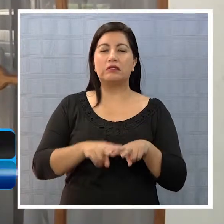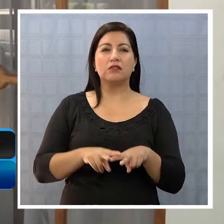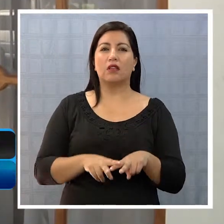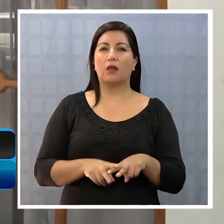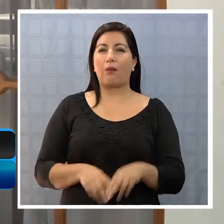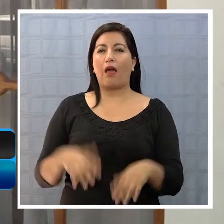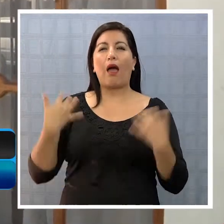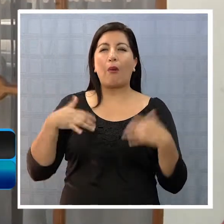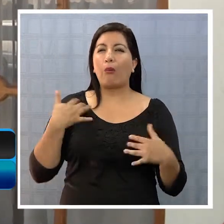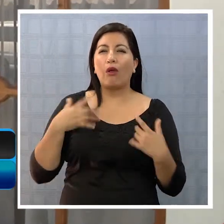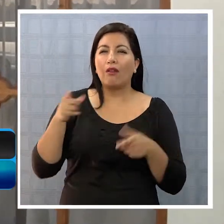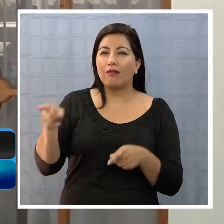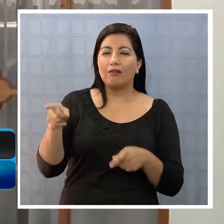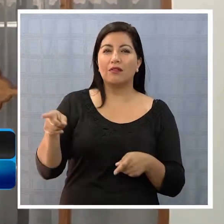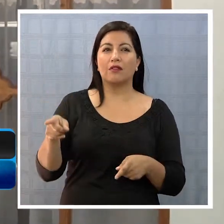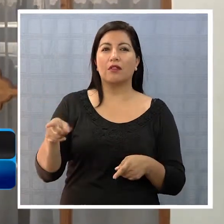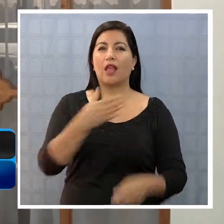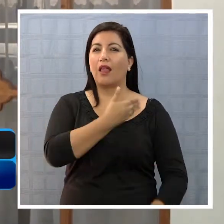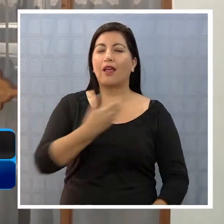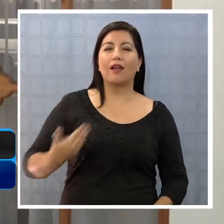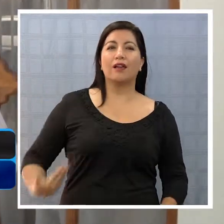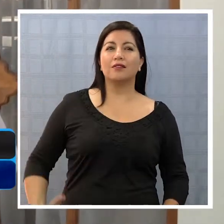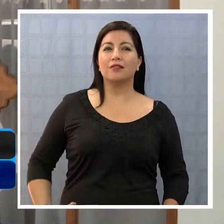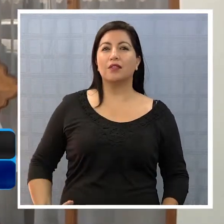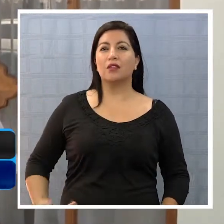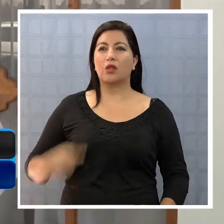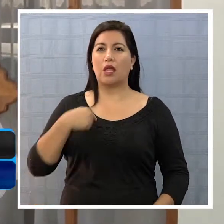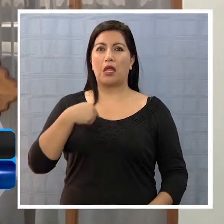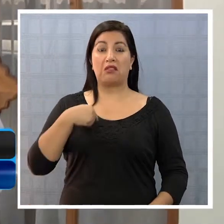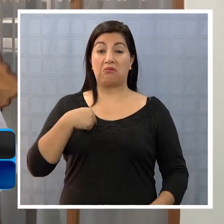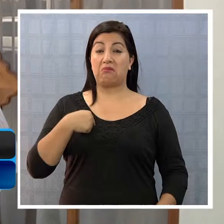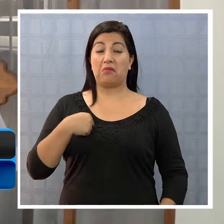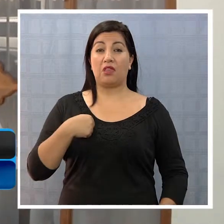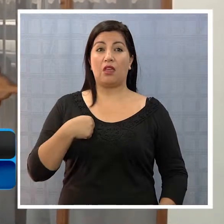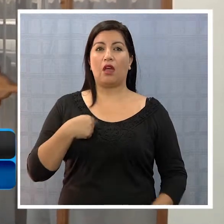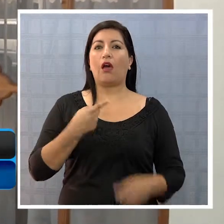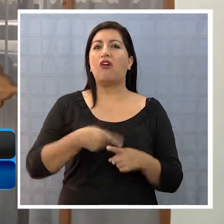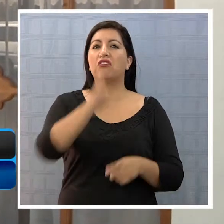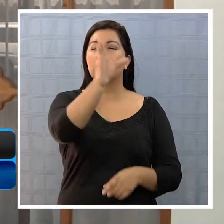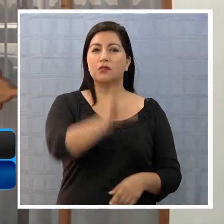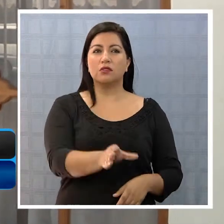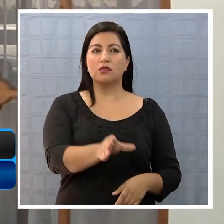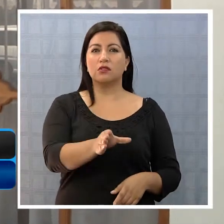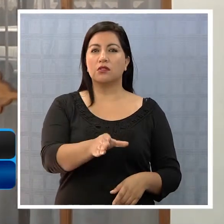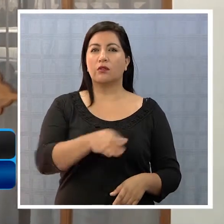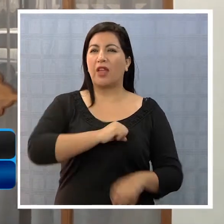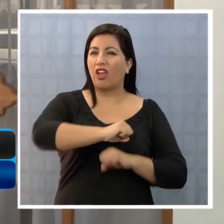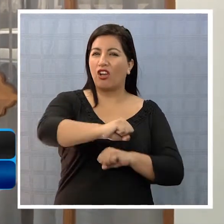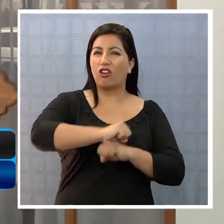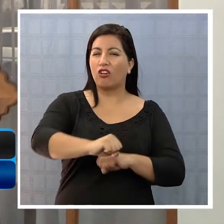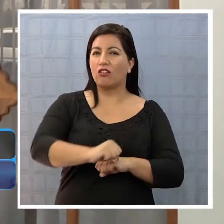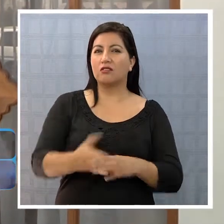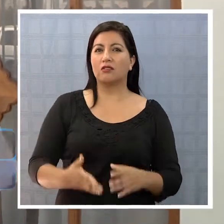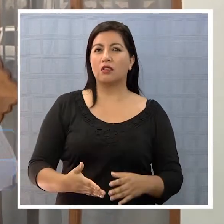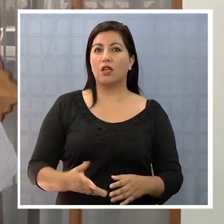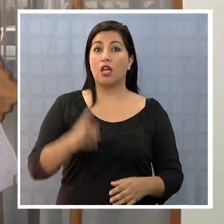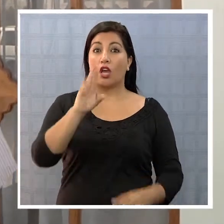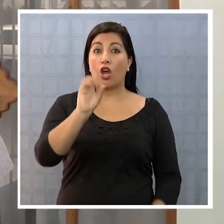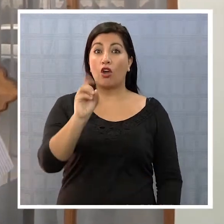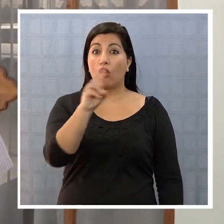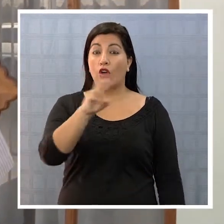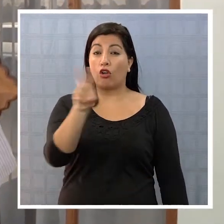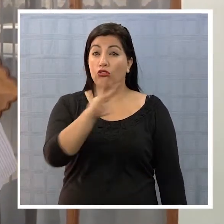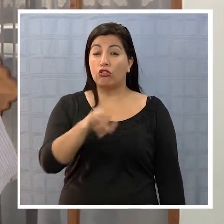una supuesta candidatura mía a senador, como me reprocha el senador Rossi, que por